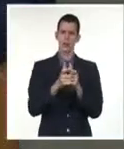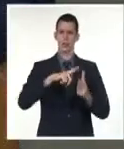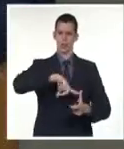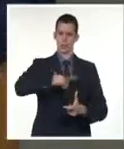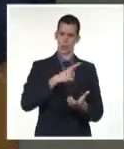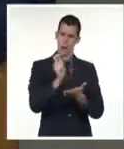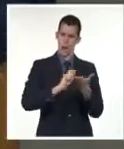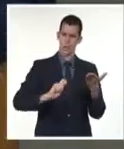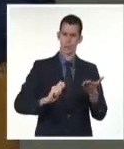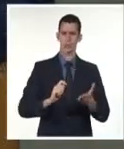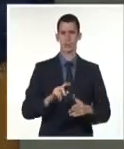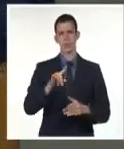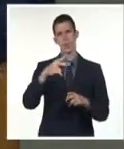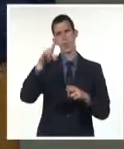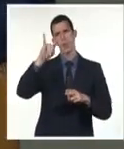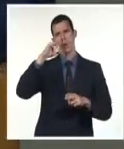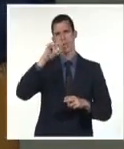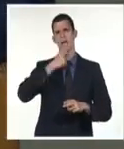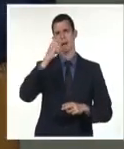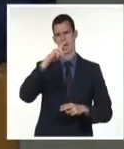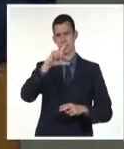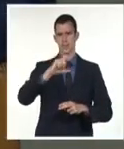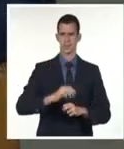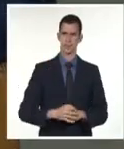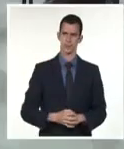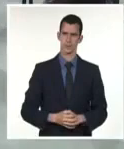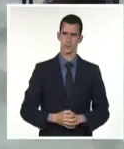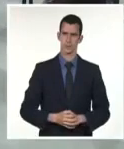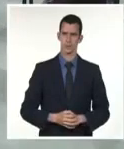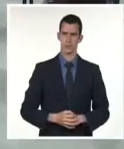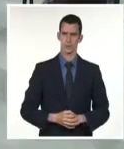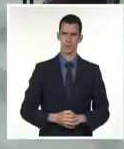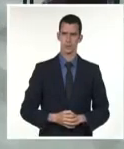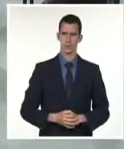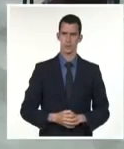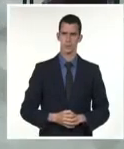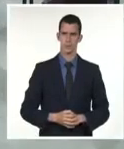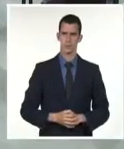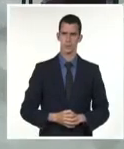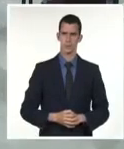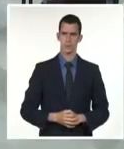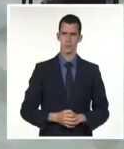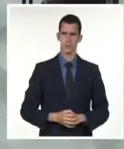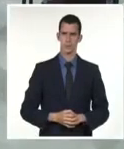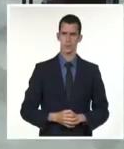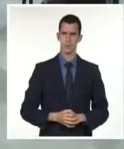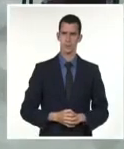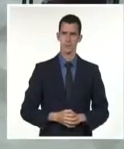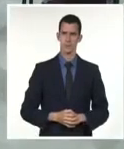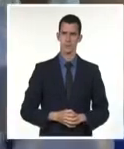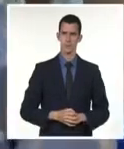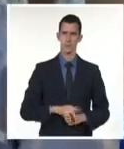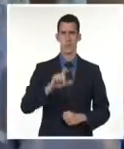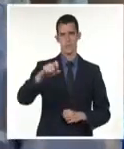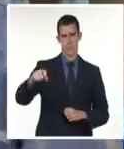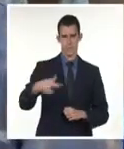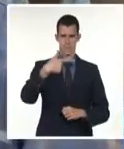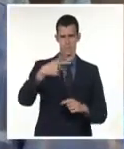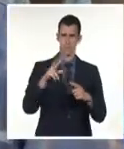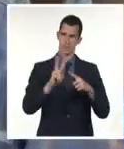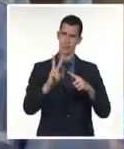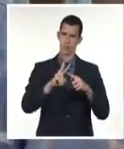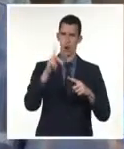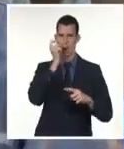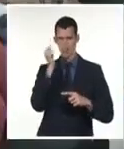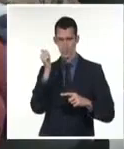acompañaron a Josefa Bracero en un encuentro al que también asistieron el vicepresidente del Instituto Cubano de Radio y Televisión, Guillermo